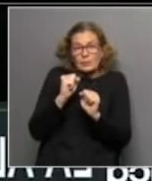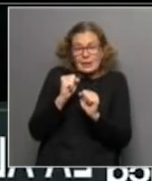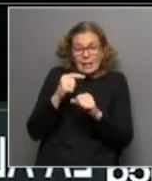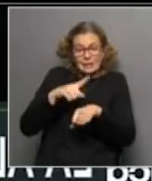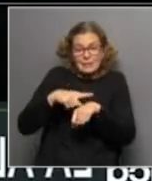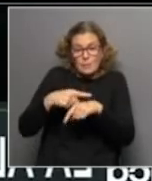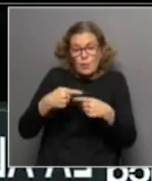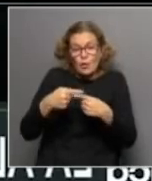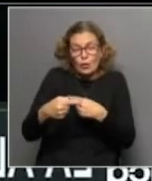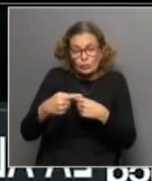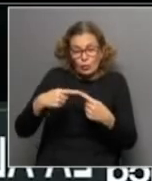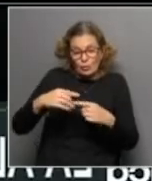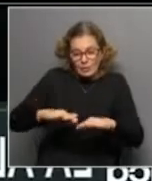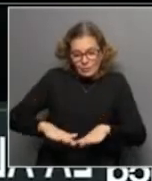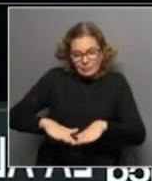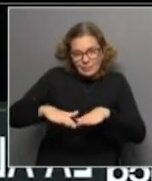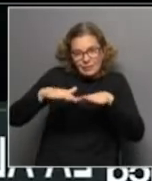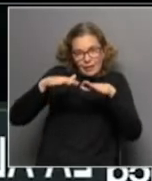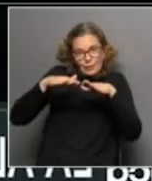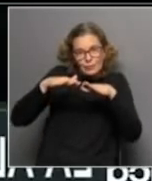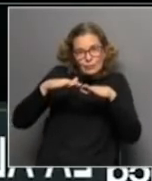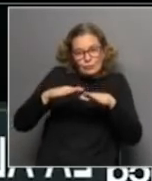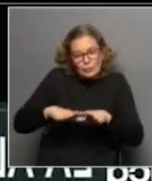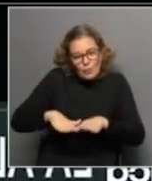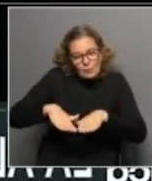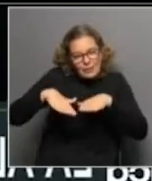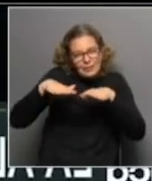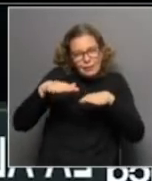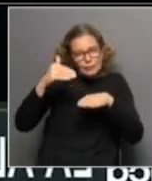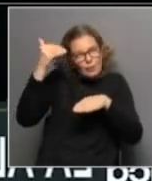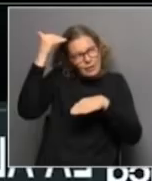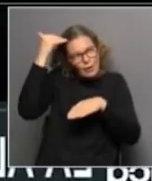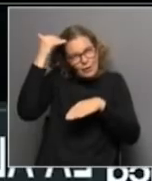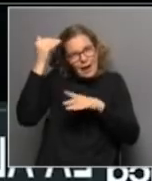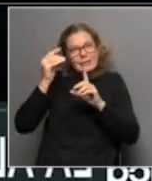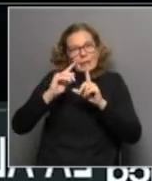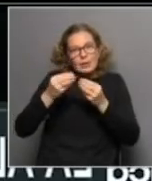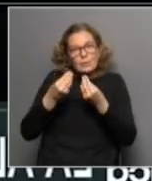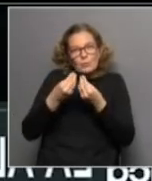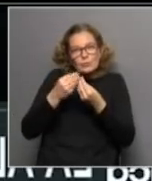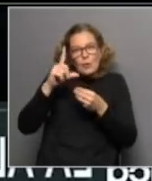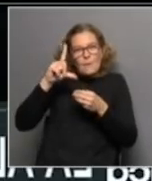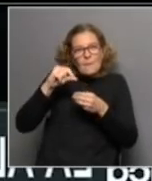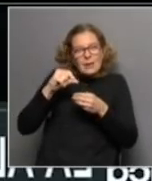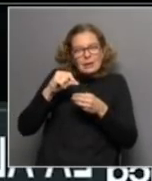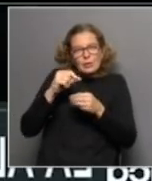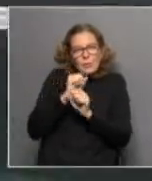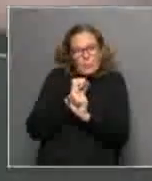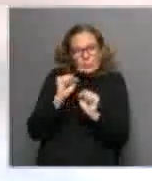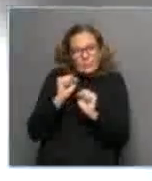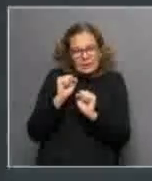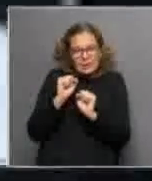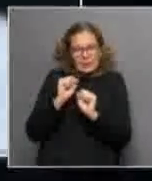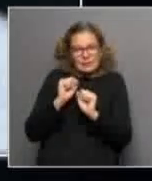plazo, de un desarrollo más pequeño, de un desarrollo neuronal mucho con menos posibilidades.